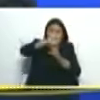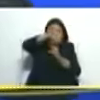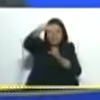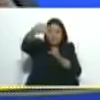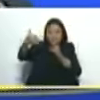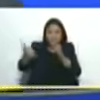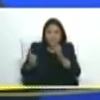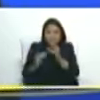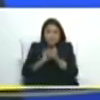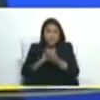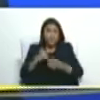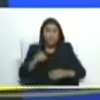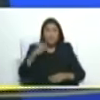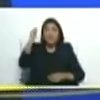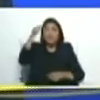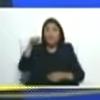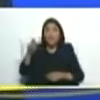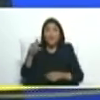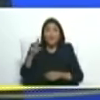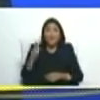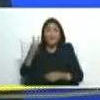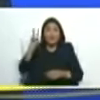porque yo era diputado del valle coche